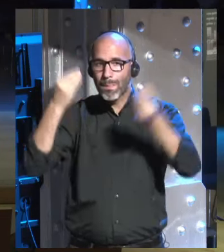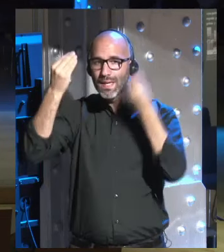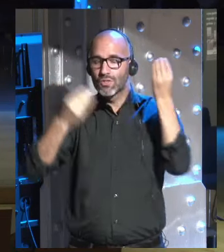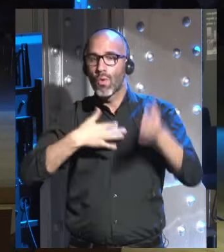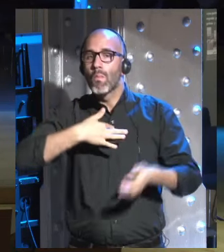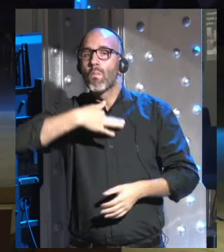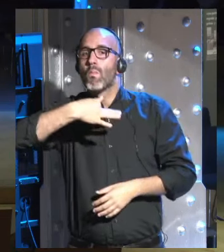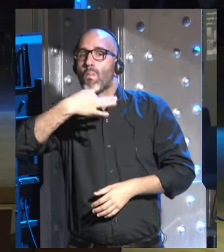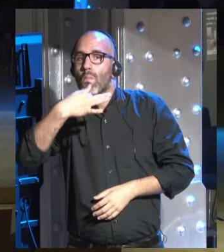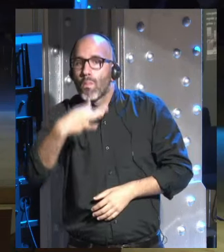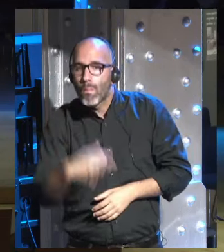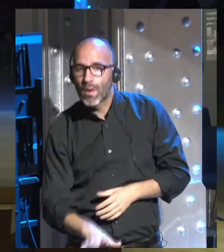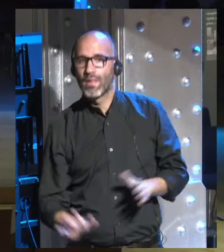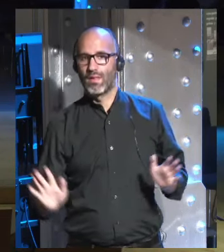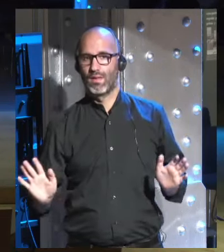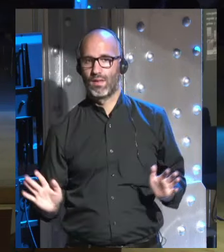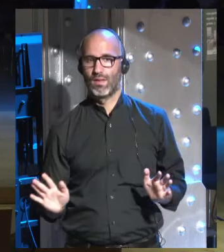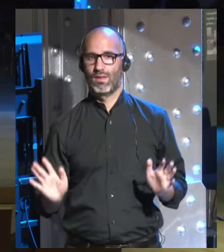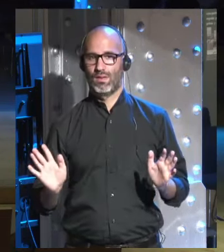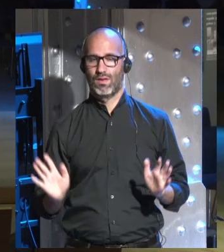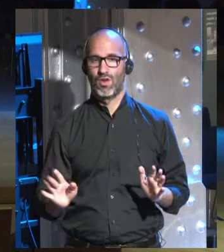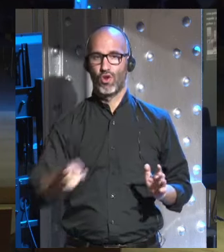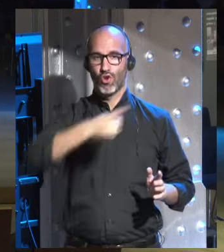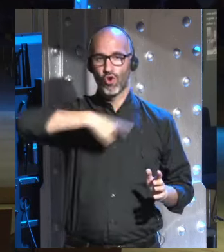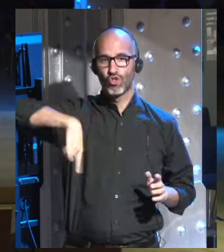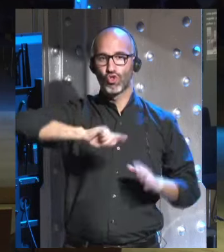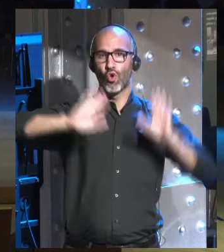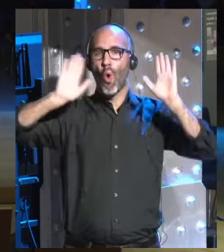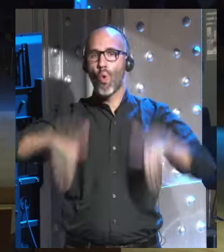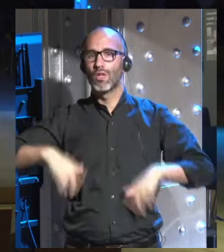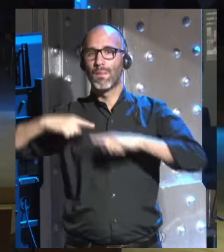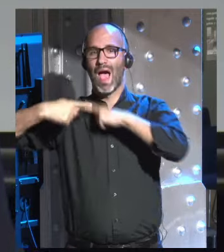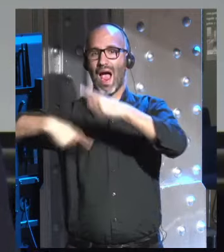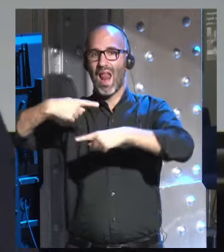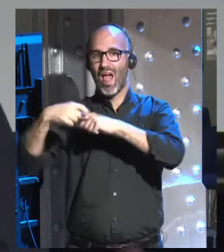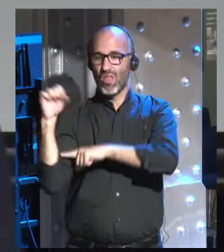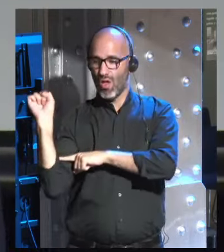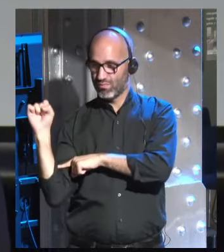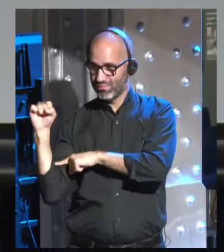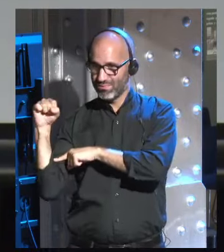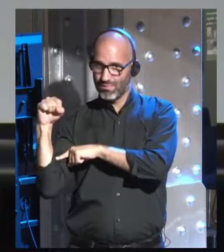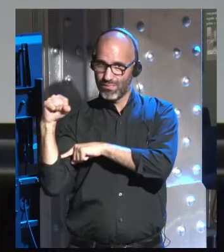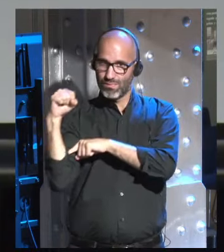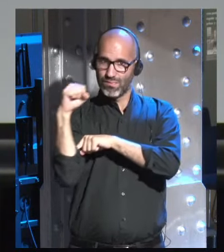que seamos una de las últimas generaciones de Homo Sapiens